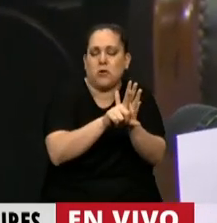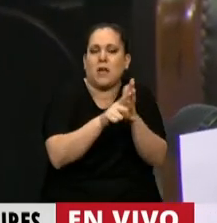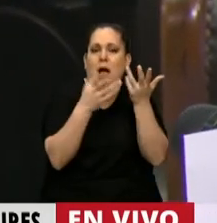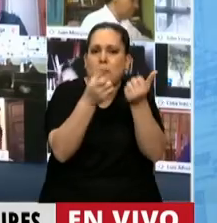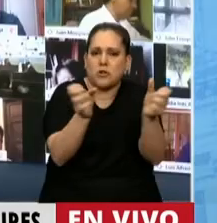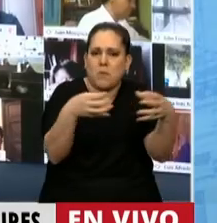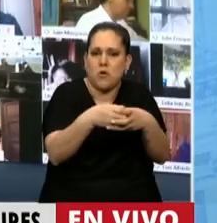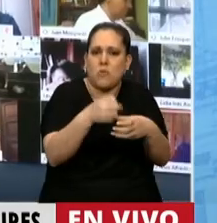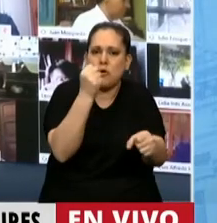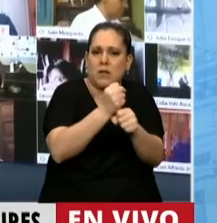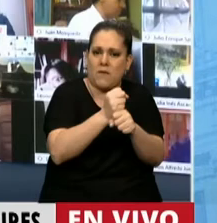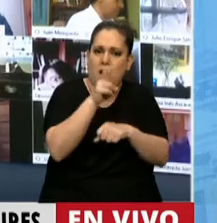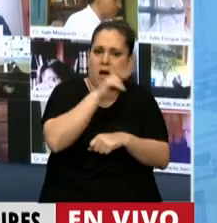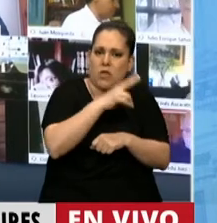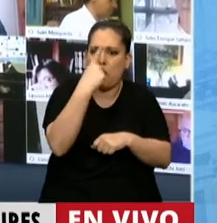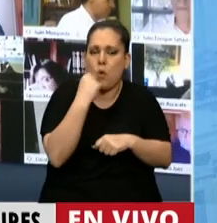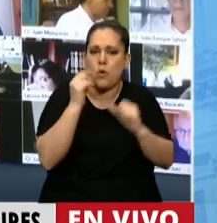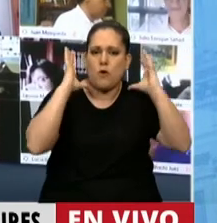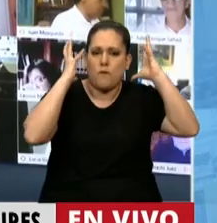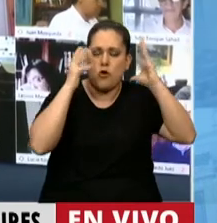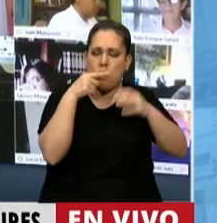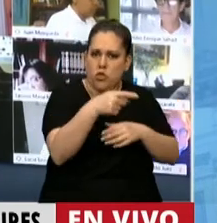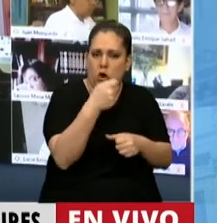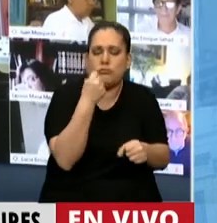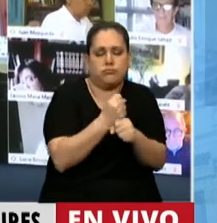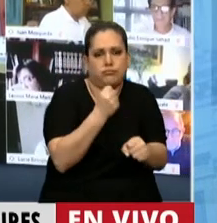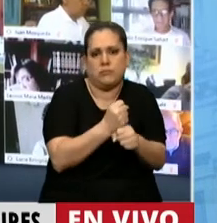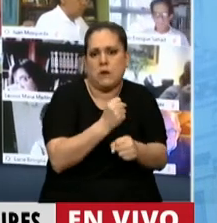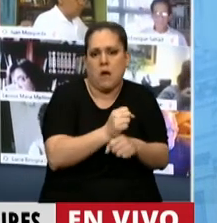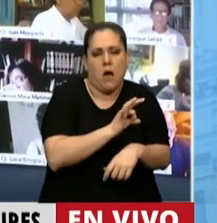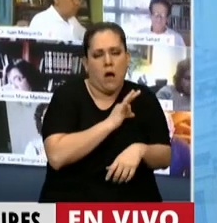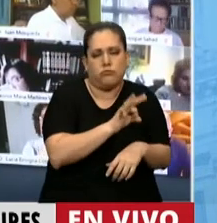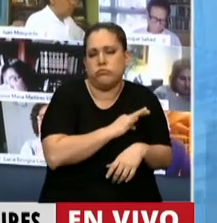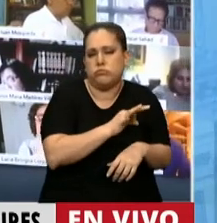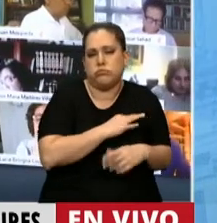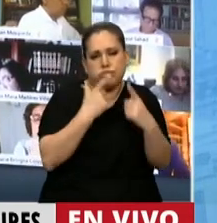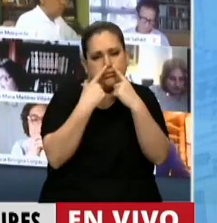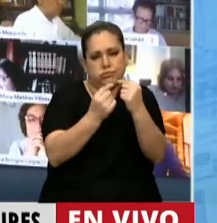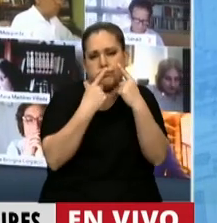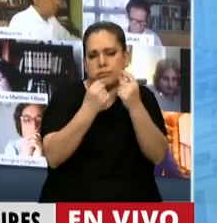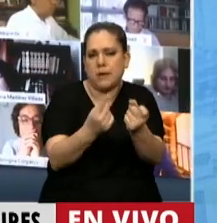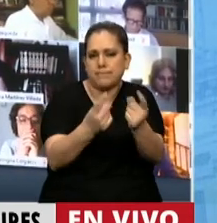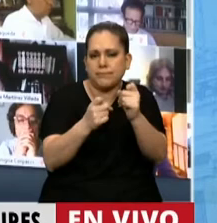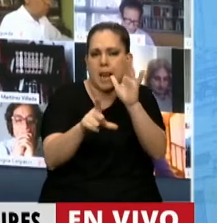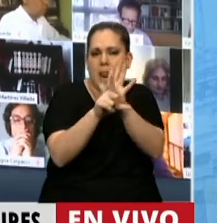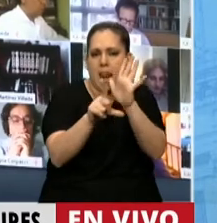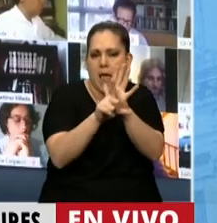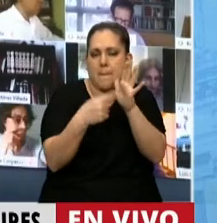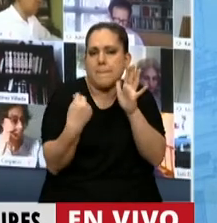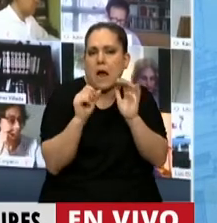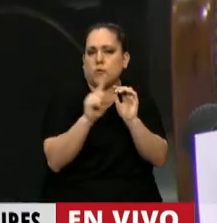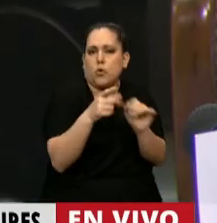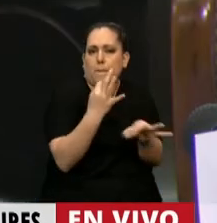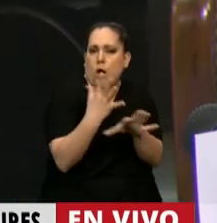trabajadoras y trabajadores de la fonaudiología que hace años reclama un marco legal adecuado para su ejercicio